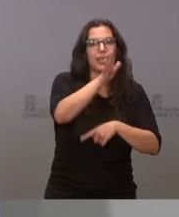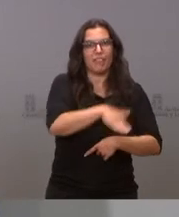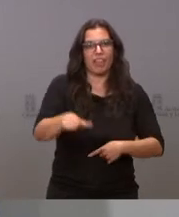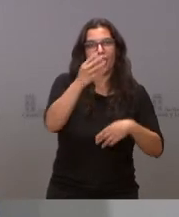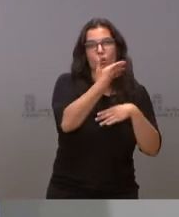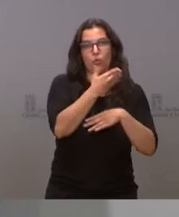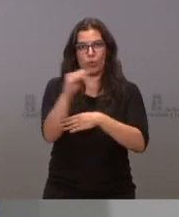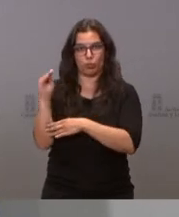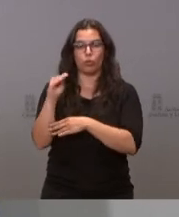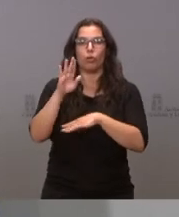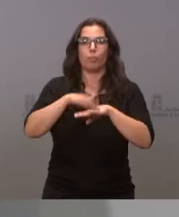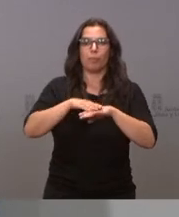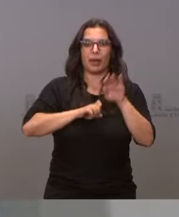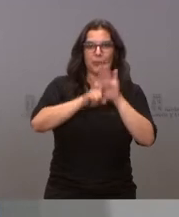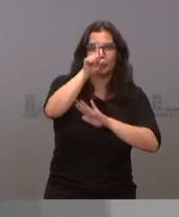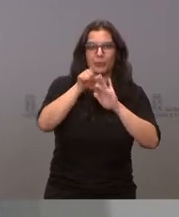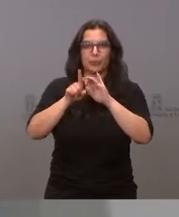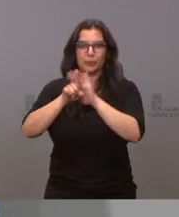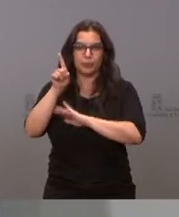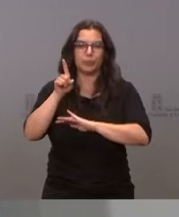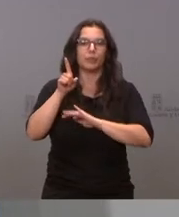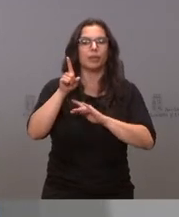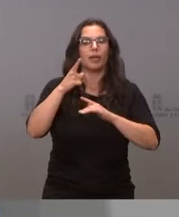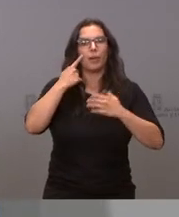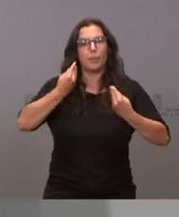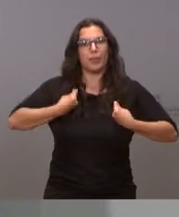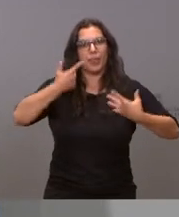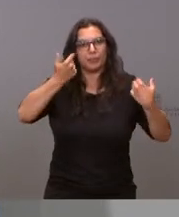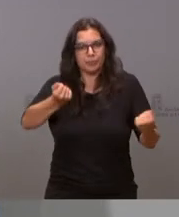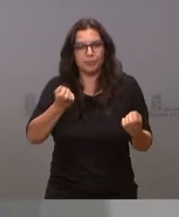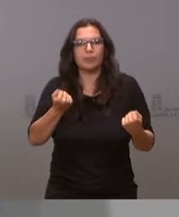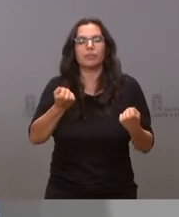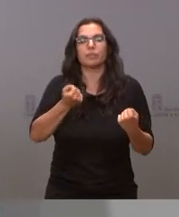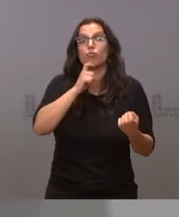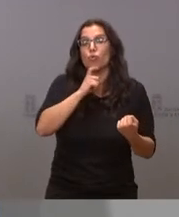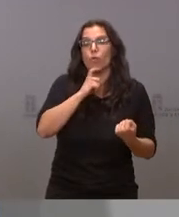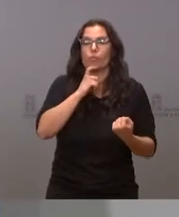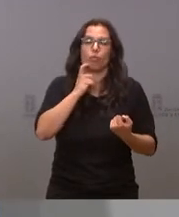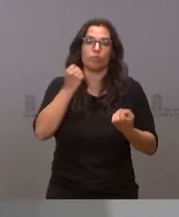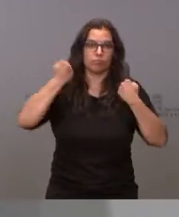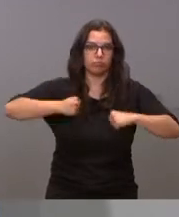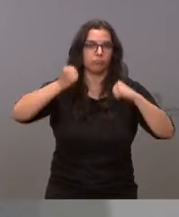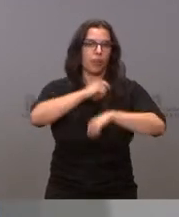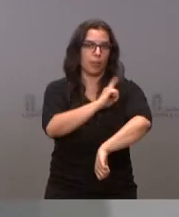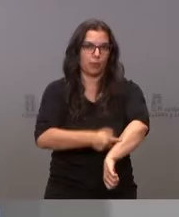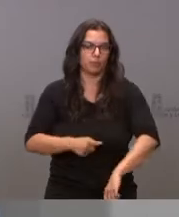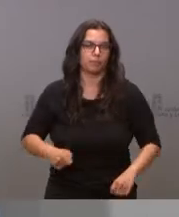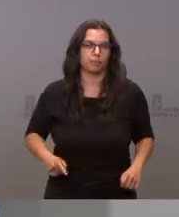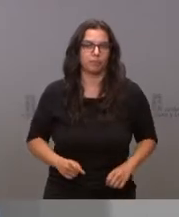juventud para orientarla hacia una vida más saludable mediante la práctica del deporte.